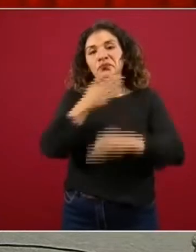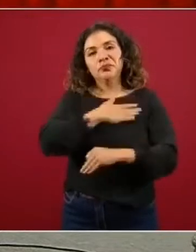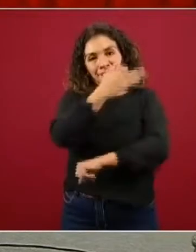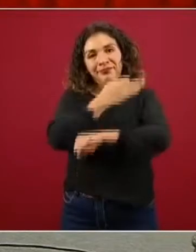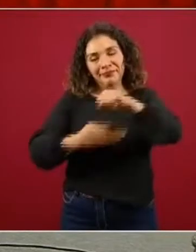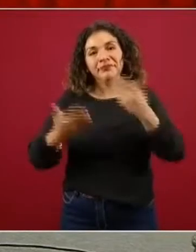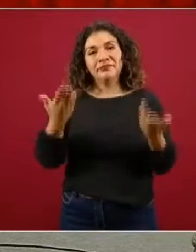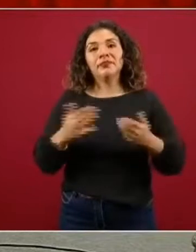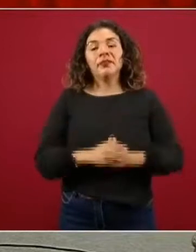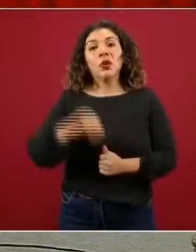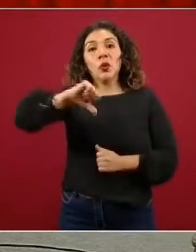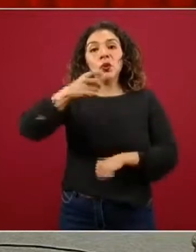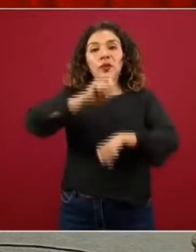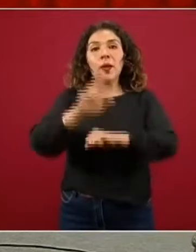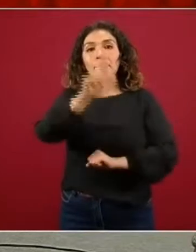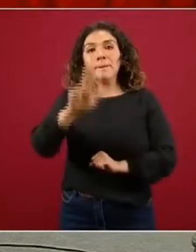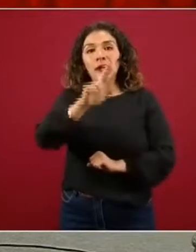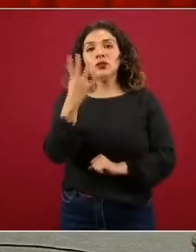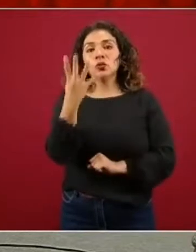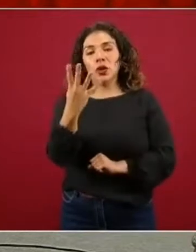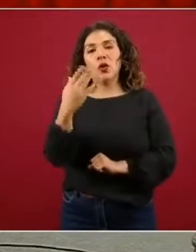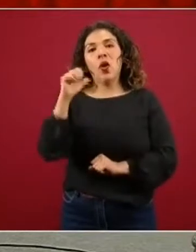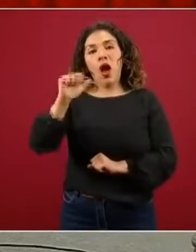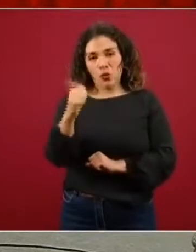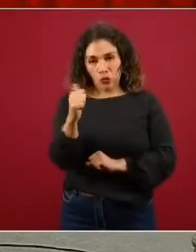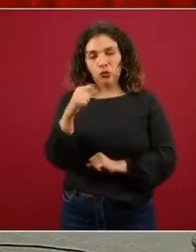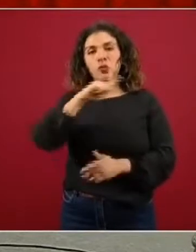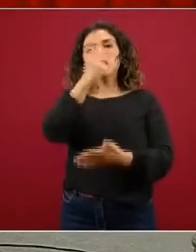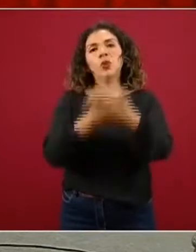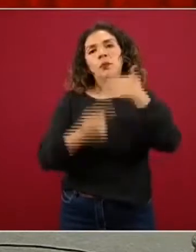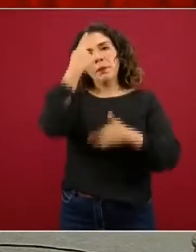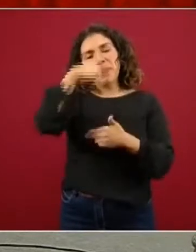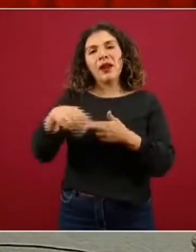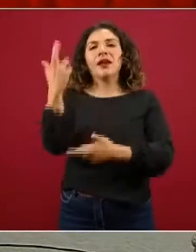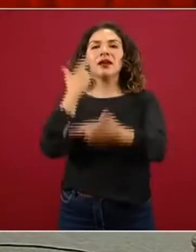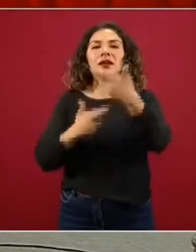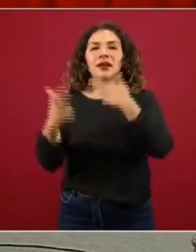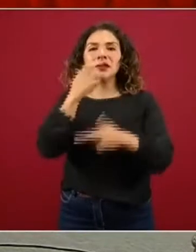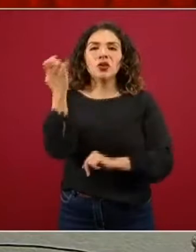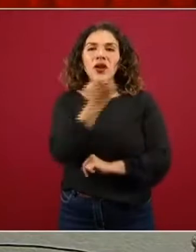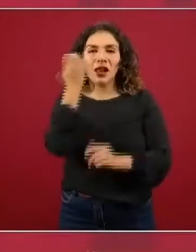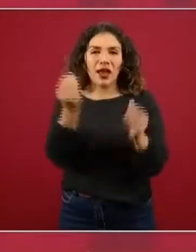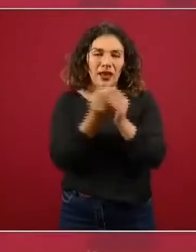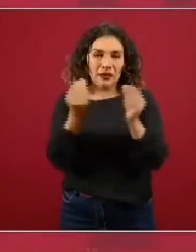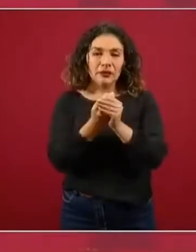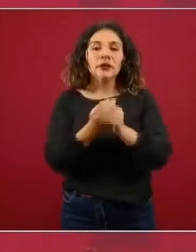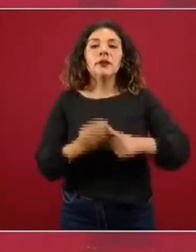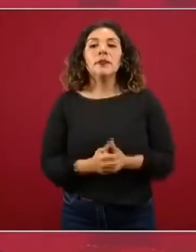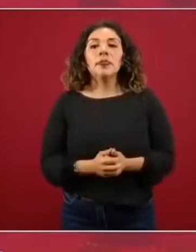aquí estamos martes 4 de agosto en el programa Regreso a Clases